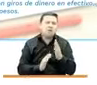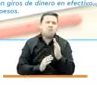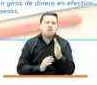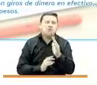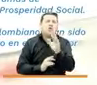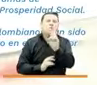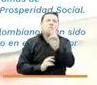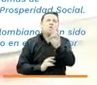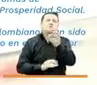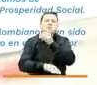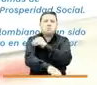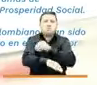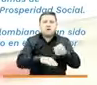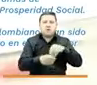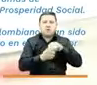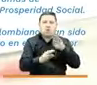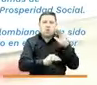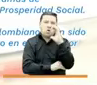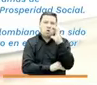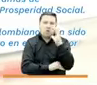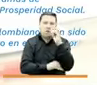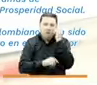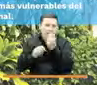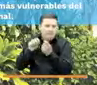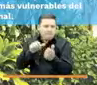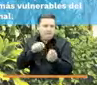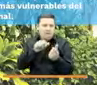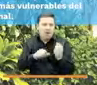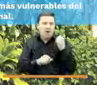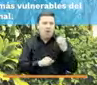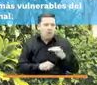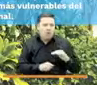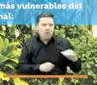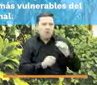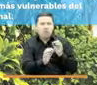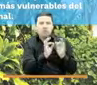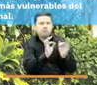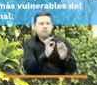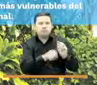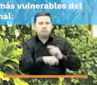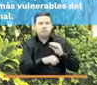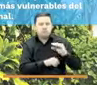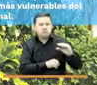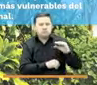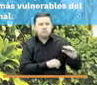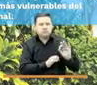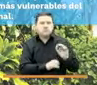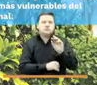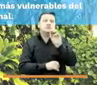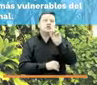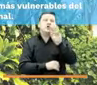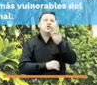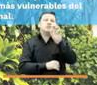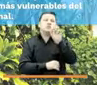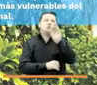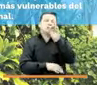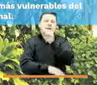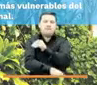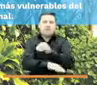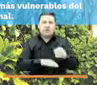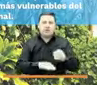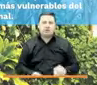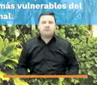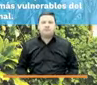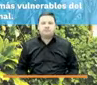28 millones de colombianos han sido beneficiados con giros de dinero en efectivo por 8.3 billones de pesos.